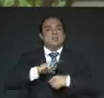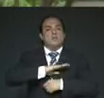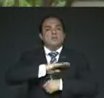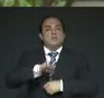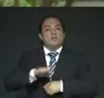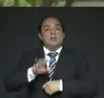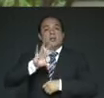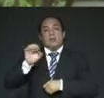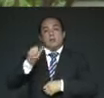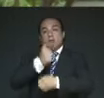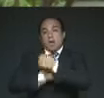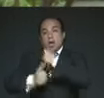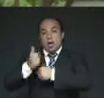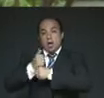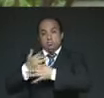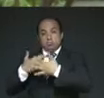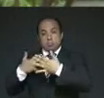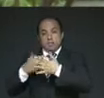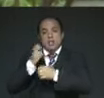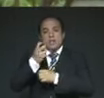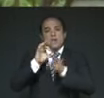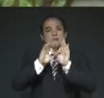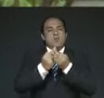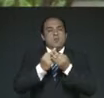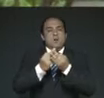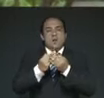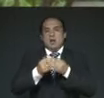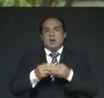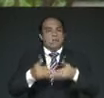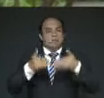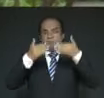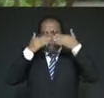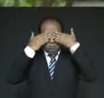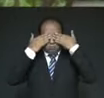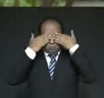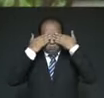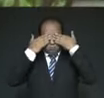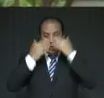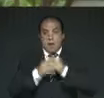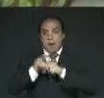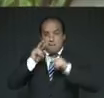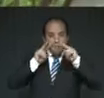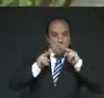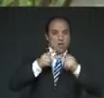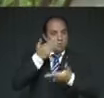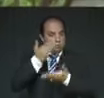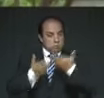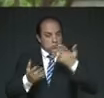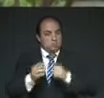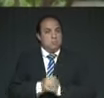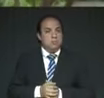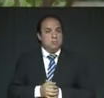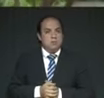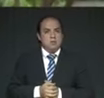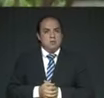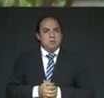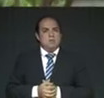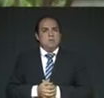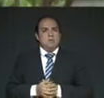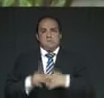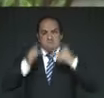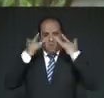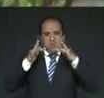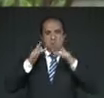debe ser una manera de no cegarnos tampoco ante el presente, de no rendirnos ante la violencia,